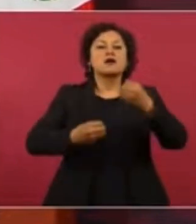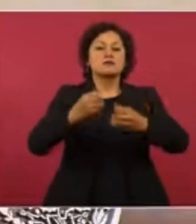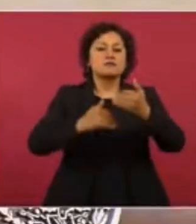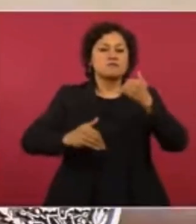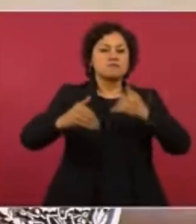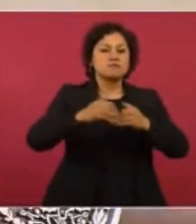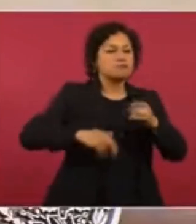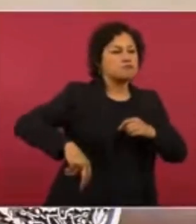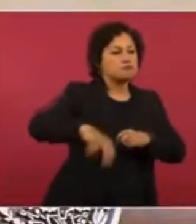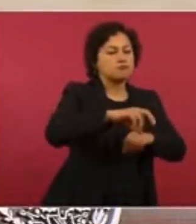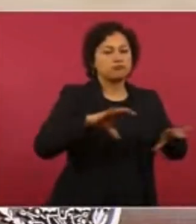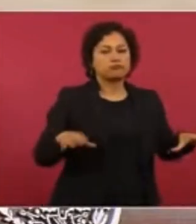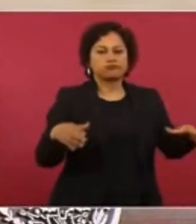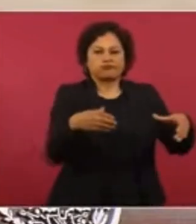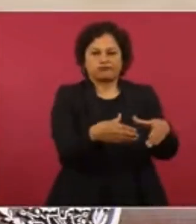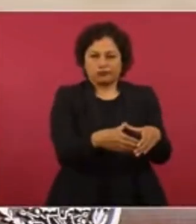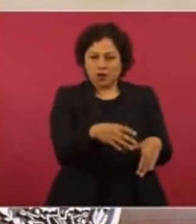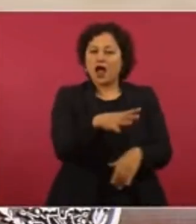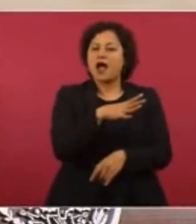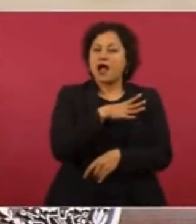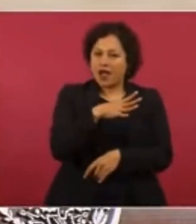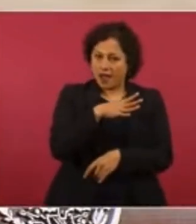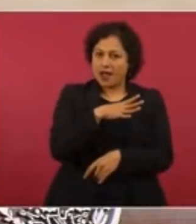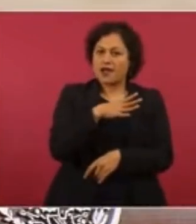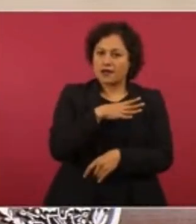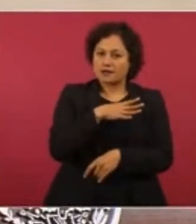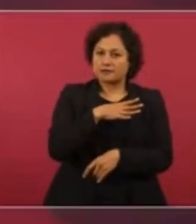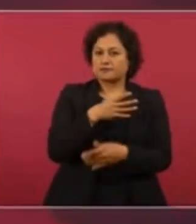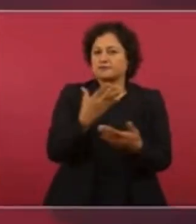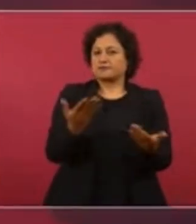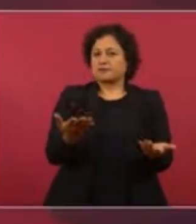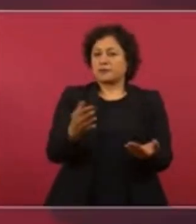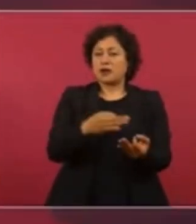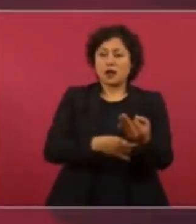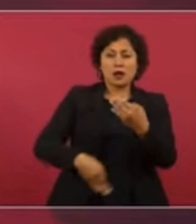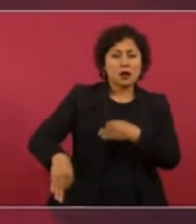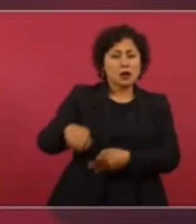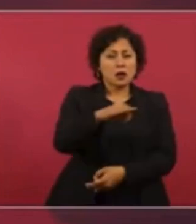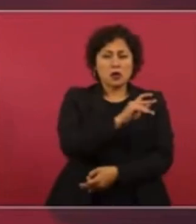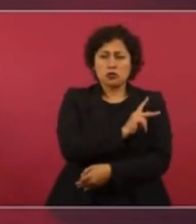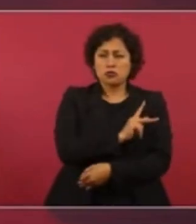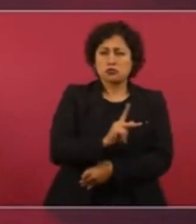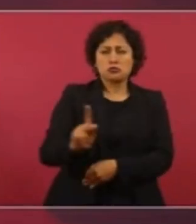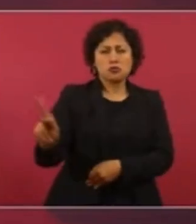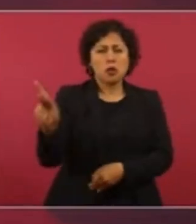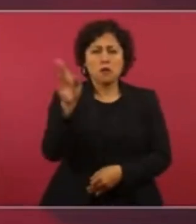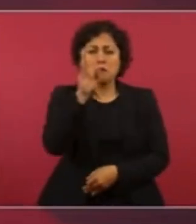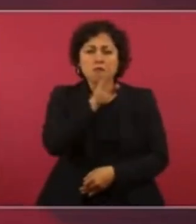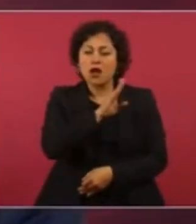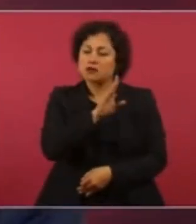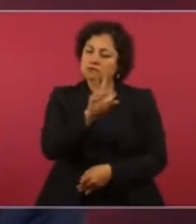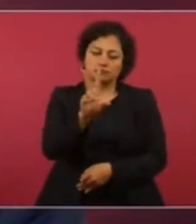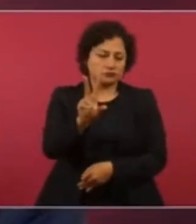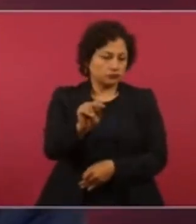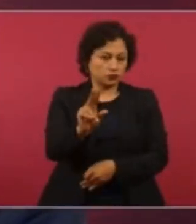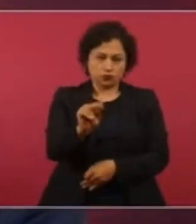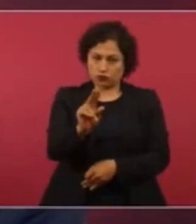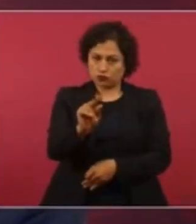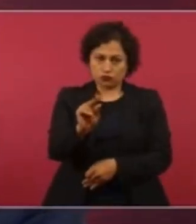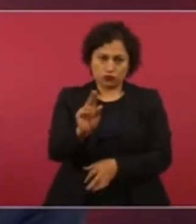No es así generalizado. Sí, general. Afortunadamente existen